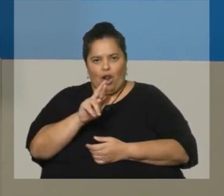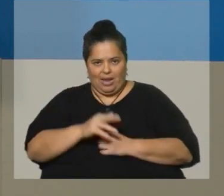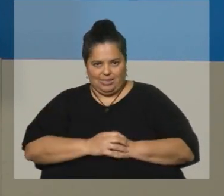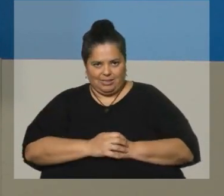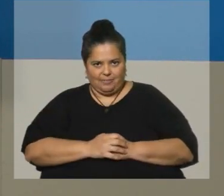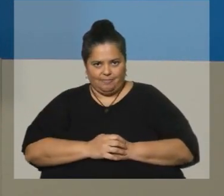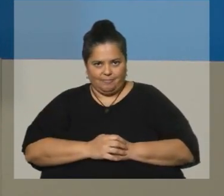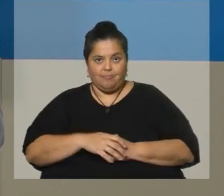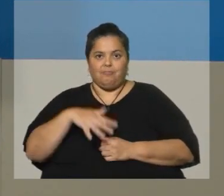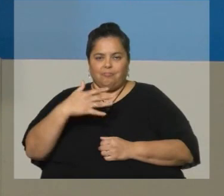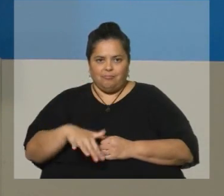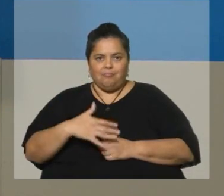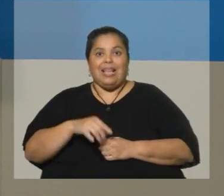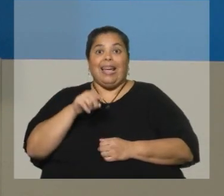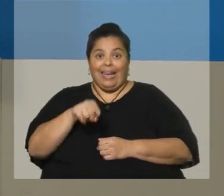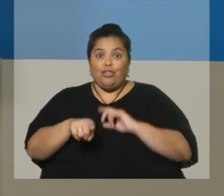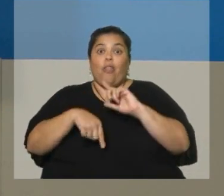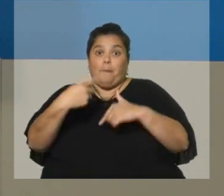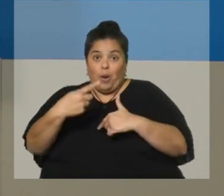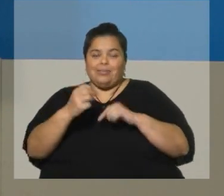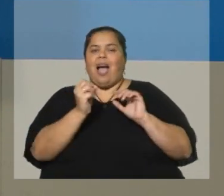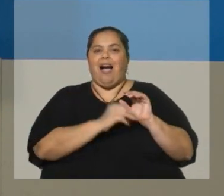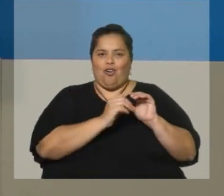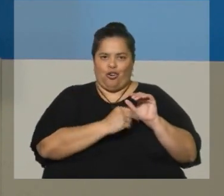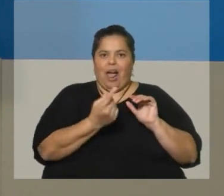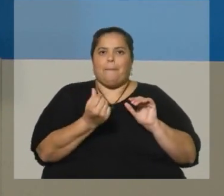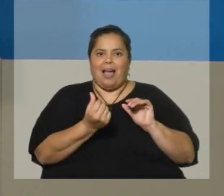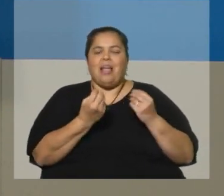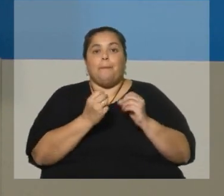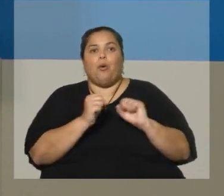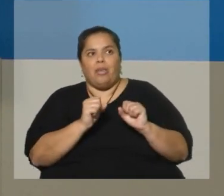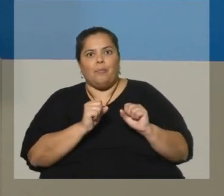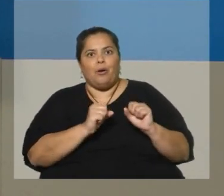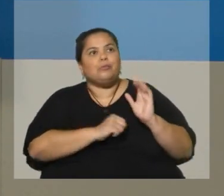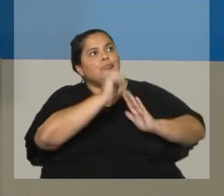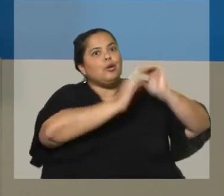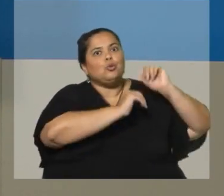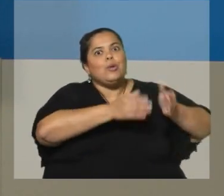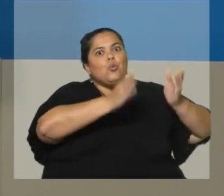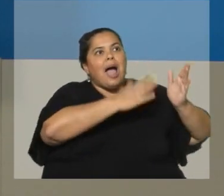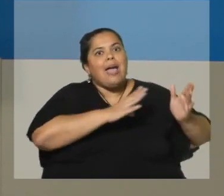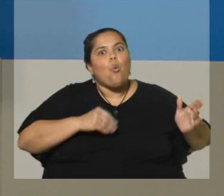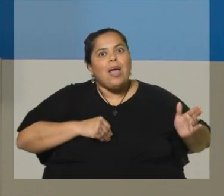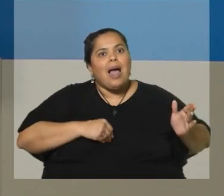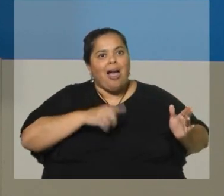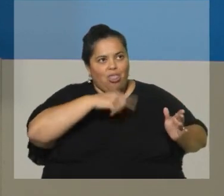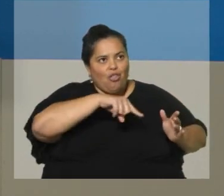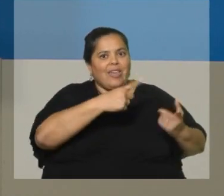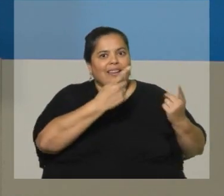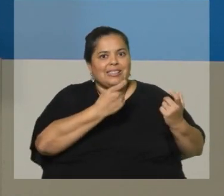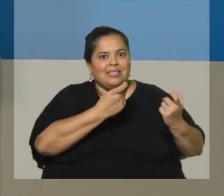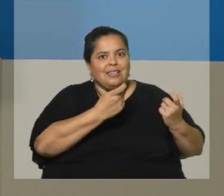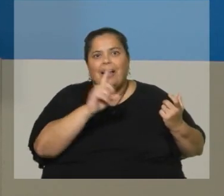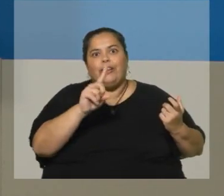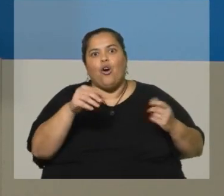esto ahorra muchos recursos porque podemos abrir la escuela donde realmente necesita y no donde no necesita, sabiendo donde hay niños, etc.